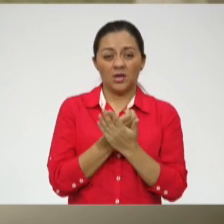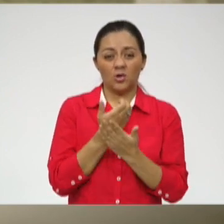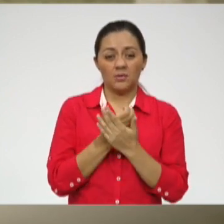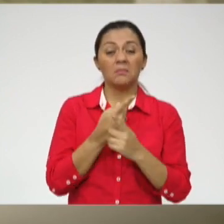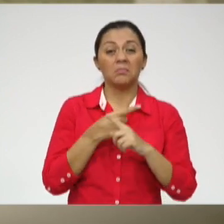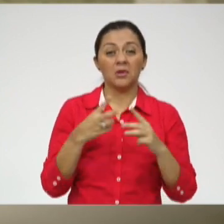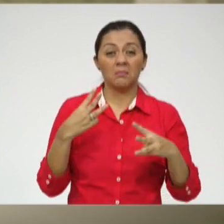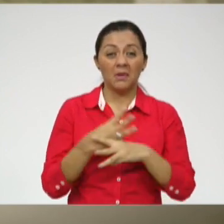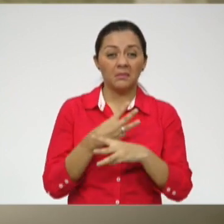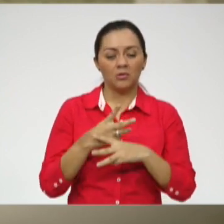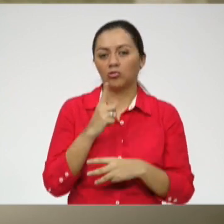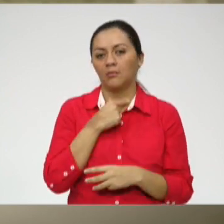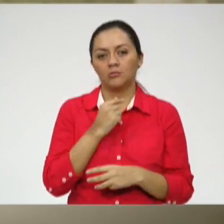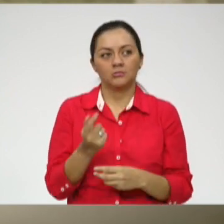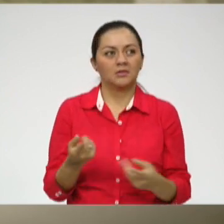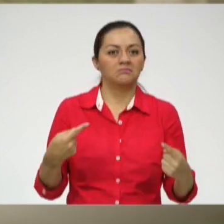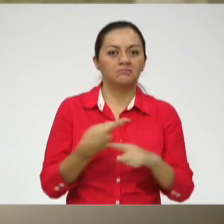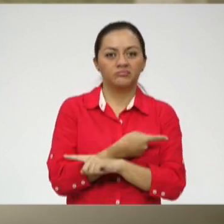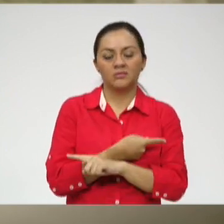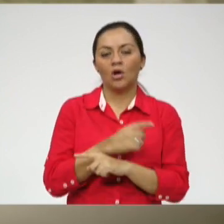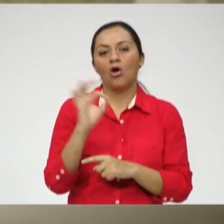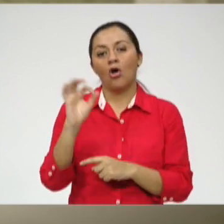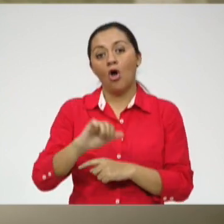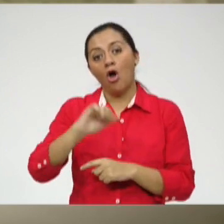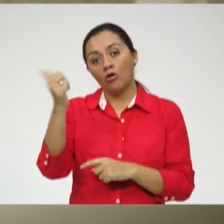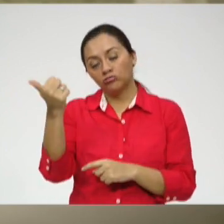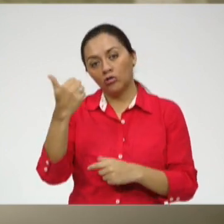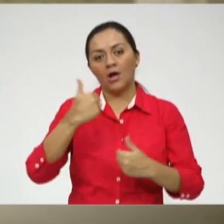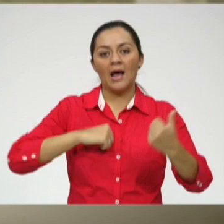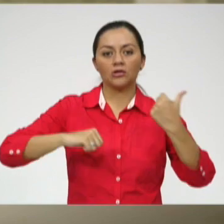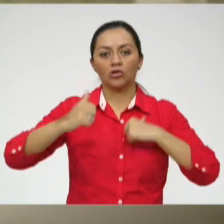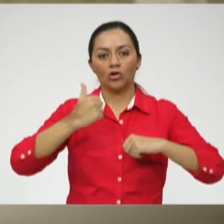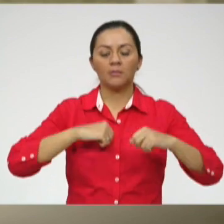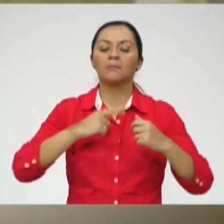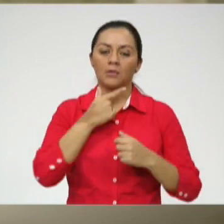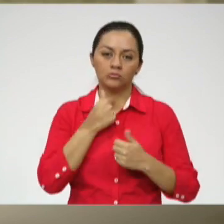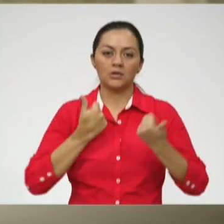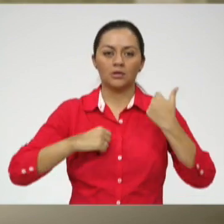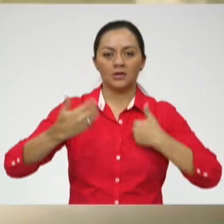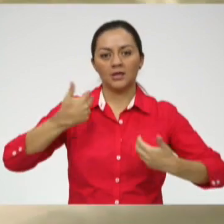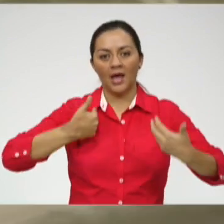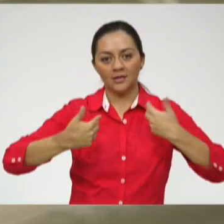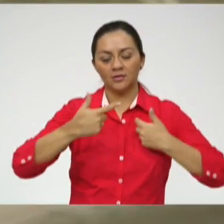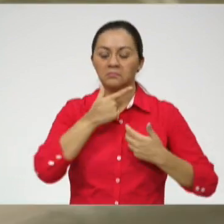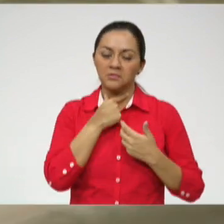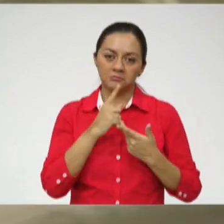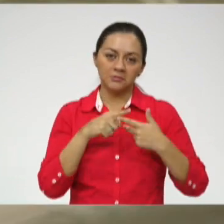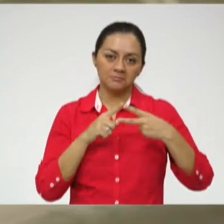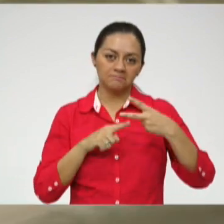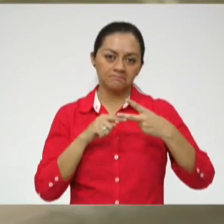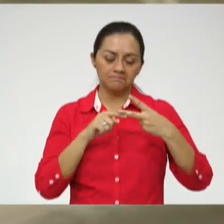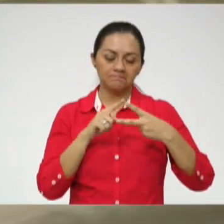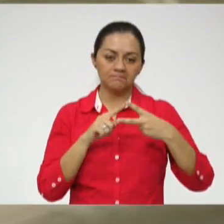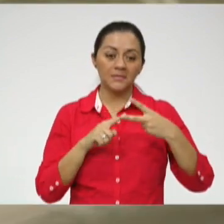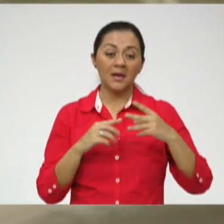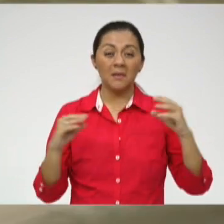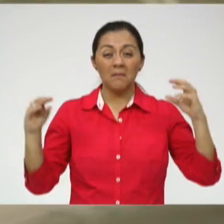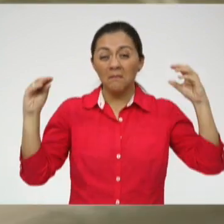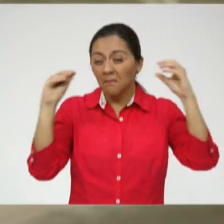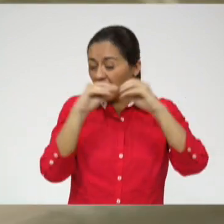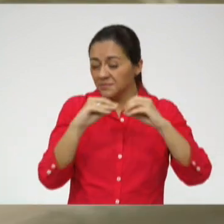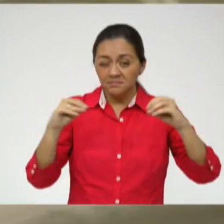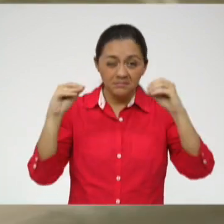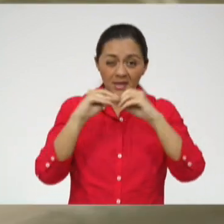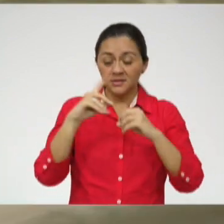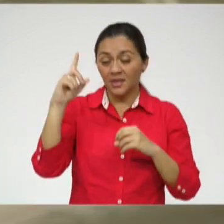gustan las matemáticas. La otra opción es ser actor. Me encanta mucho la actuación y el teatro y todo eso. Lo más difícil de seguir